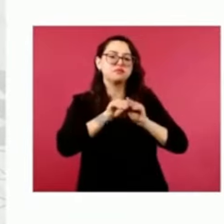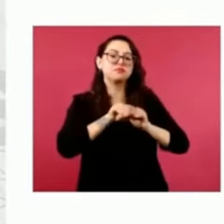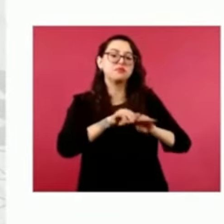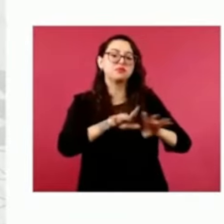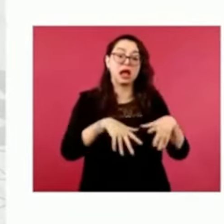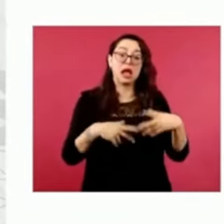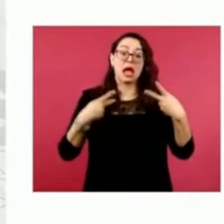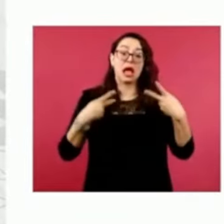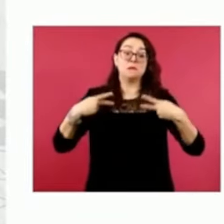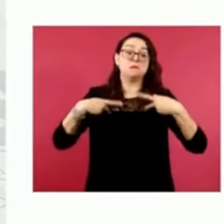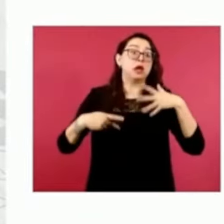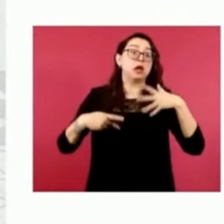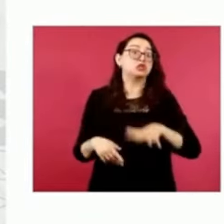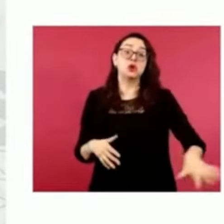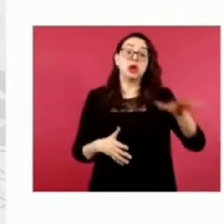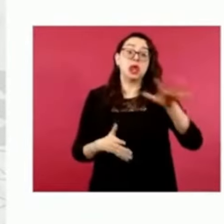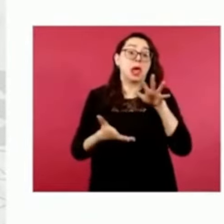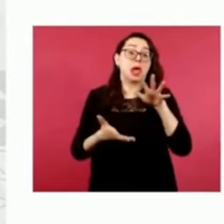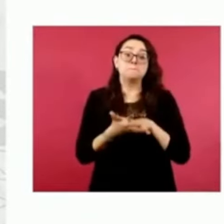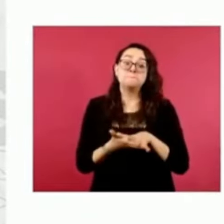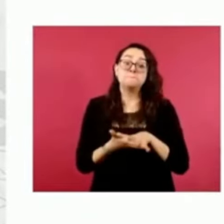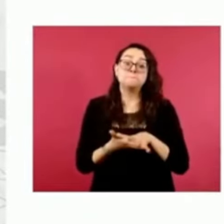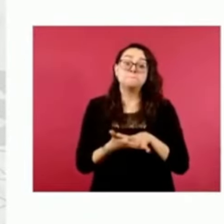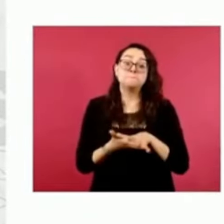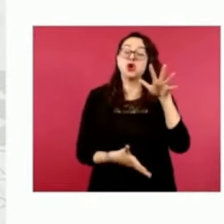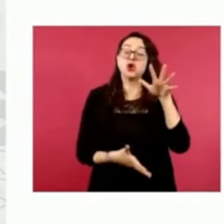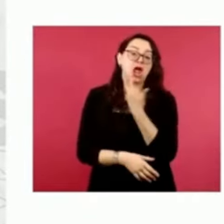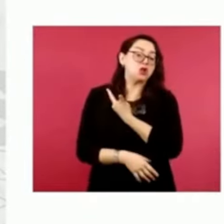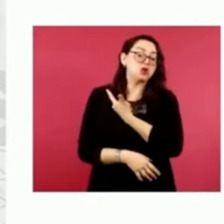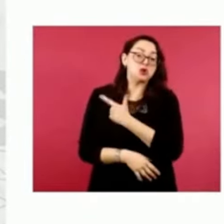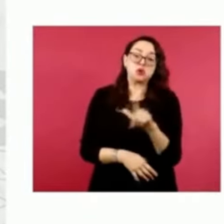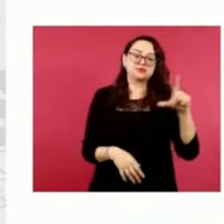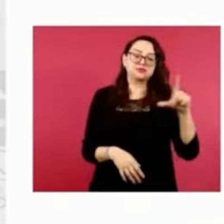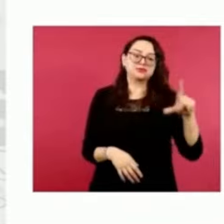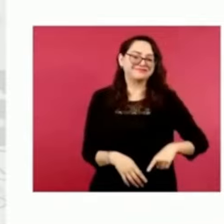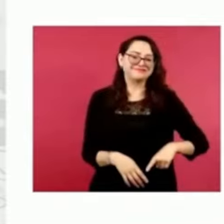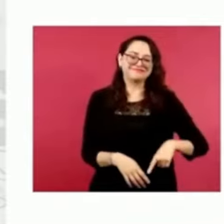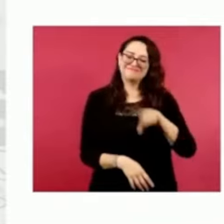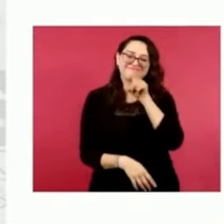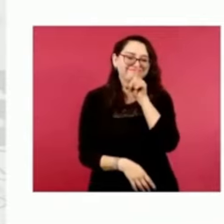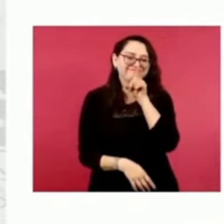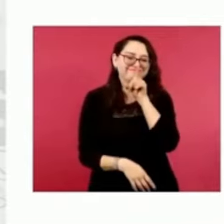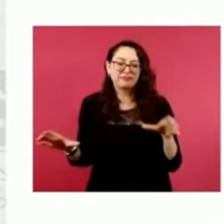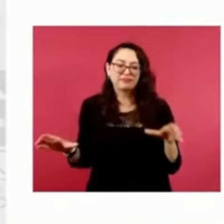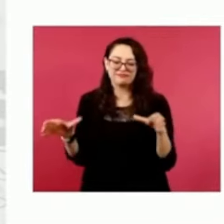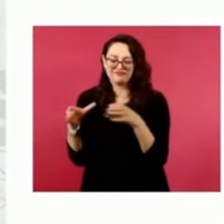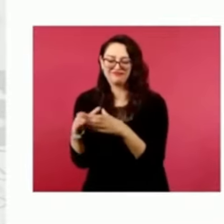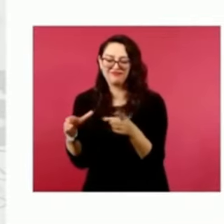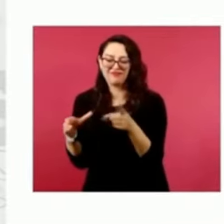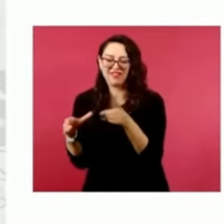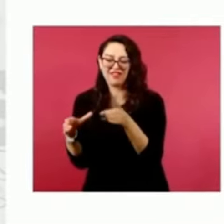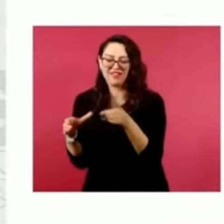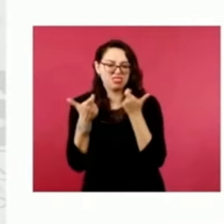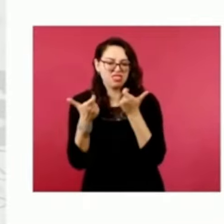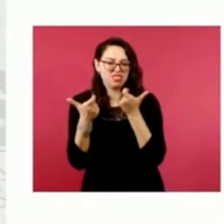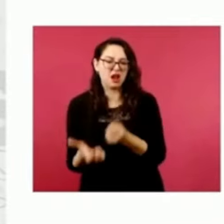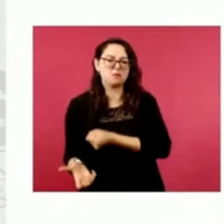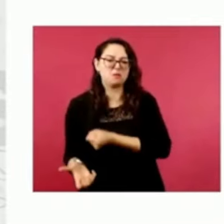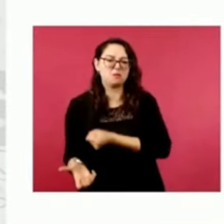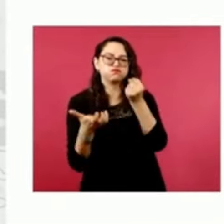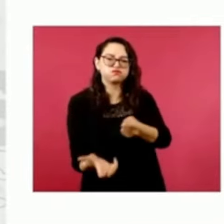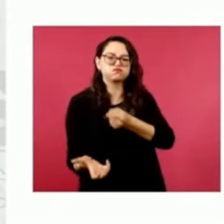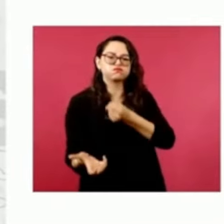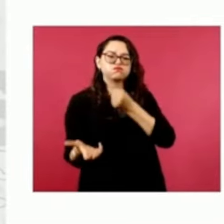parte de la ciudadanía, cuando en realidad es la estrategia de un puñado que a través de grandes cantidades de dinero colocan los temas en la agenda. Entonces,